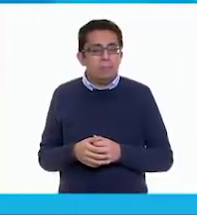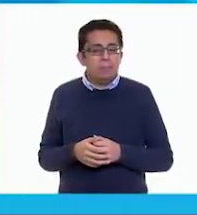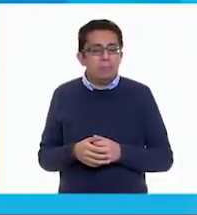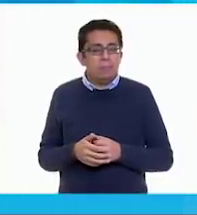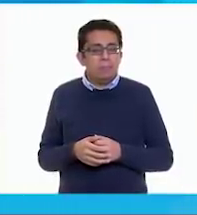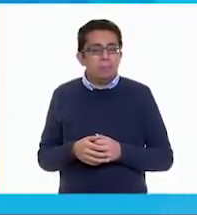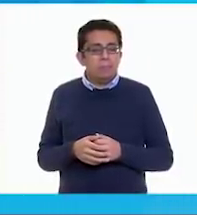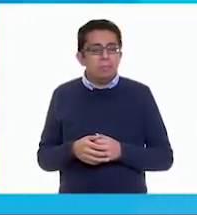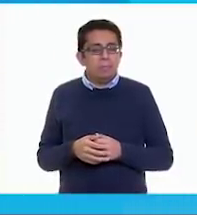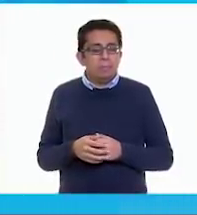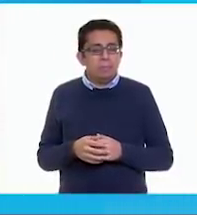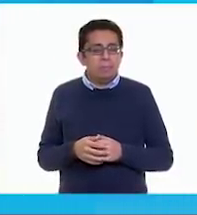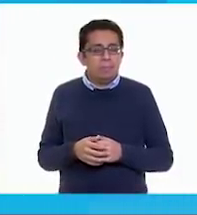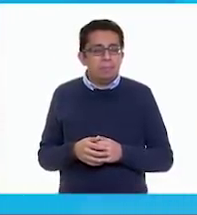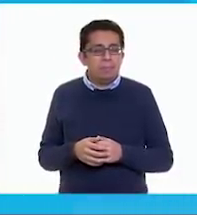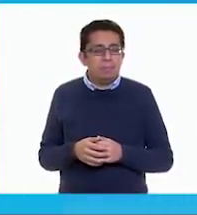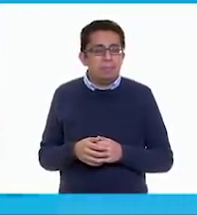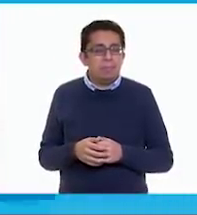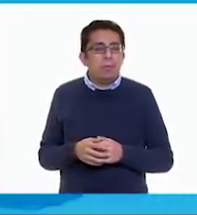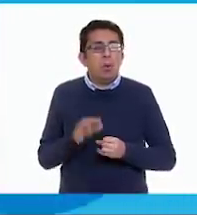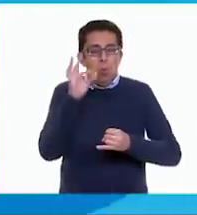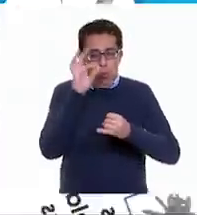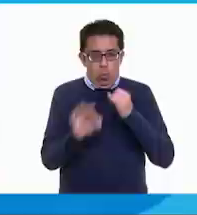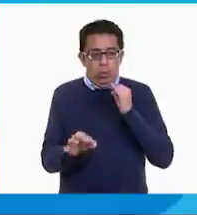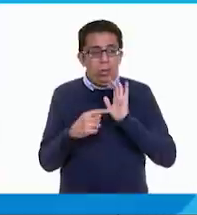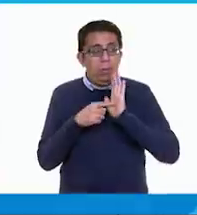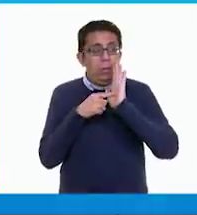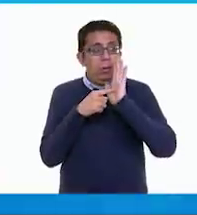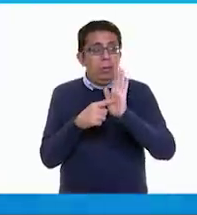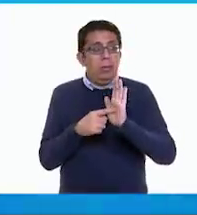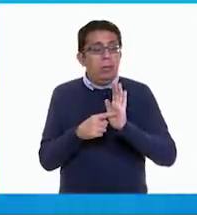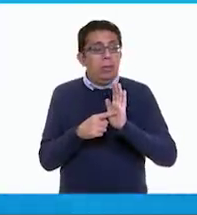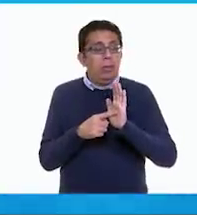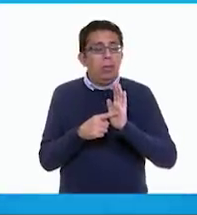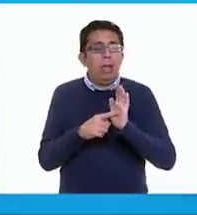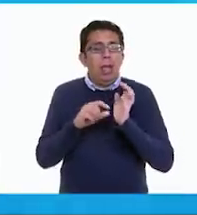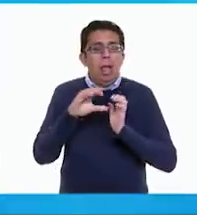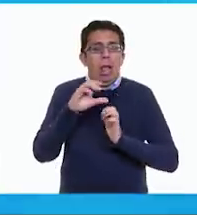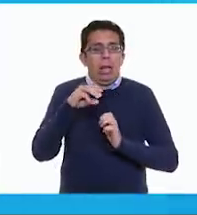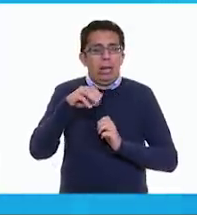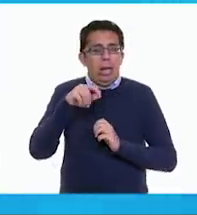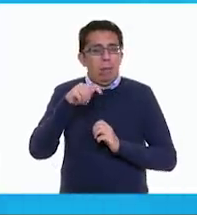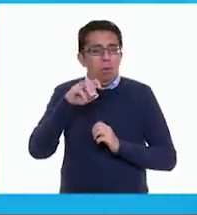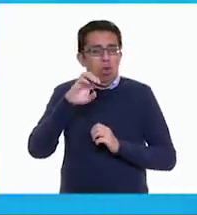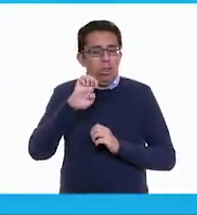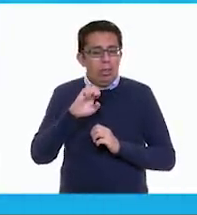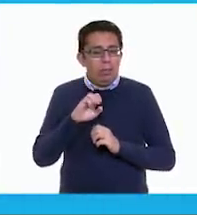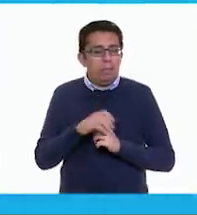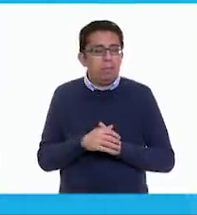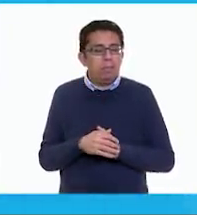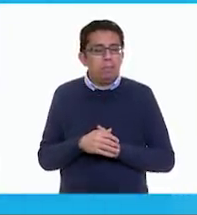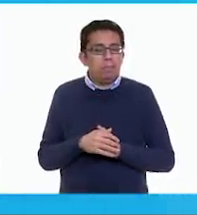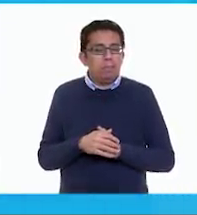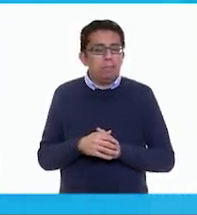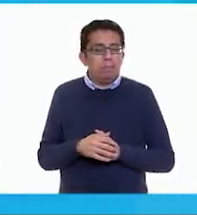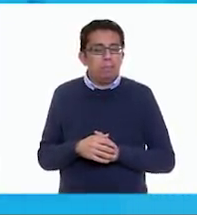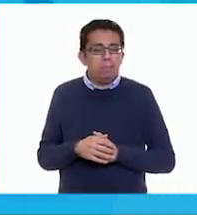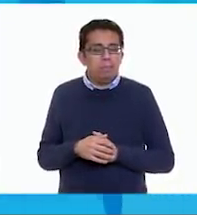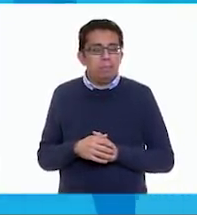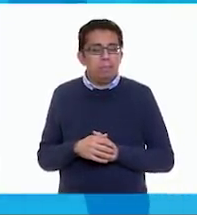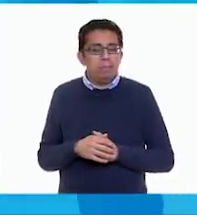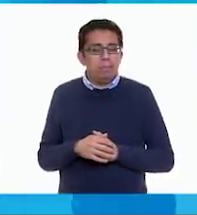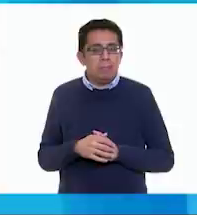jojote. ¡Jojoto! Vamos con la última. Camote, batata, boneato, chaco,